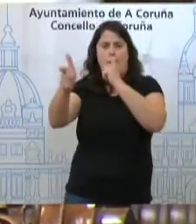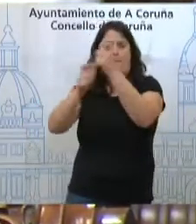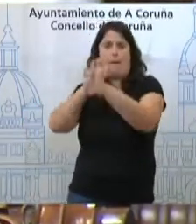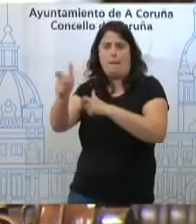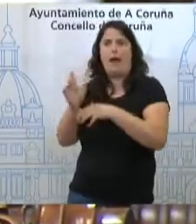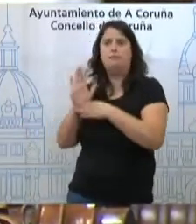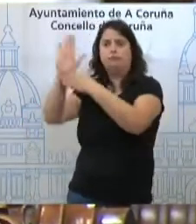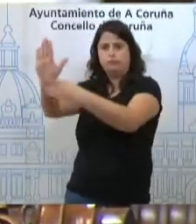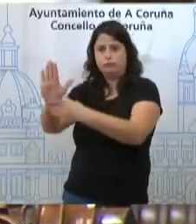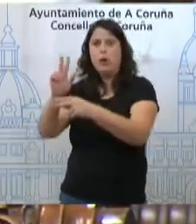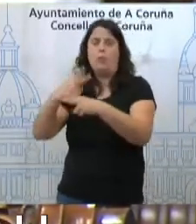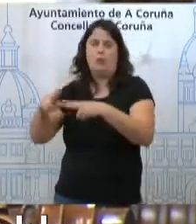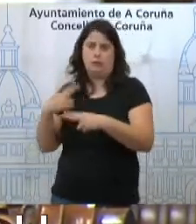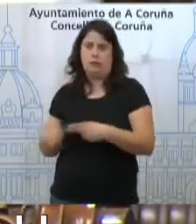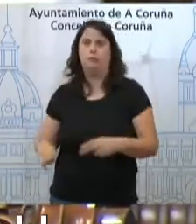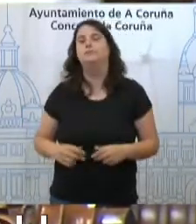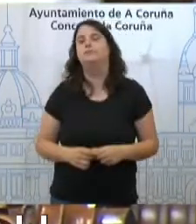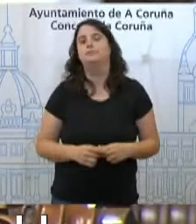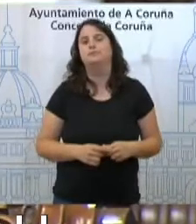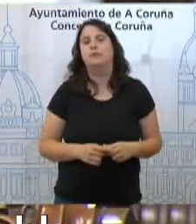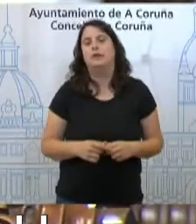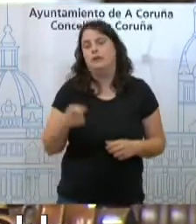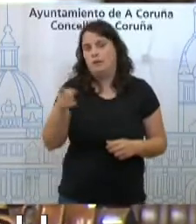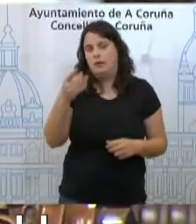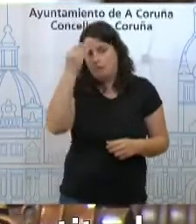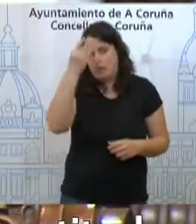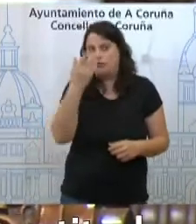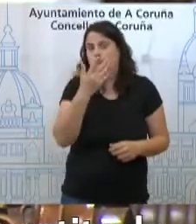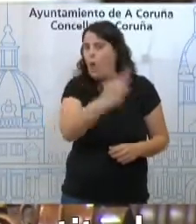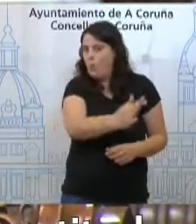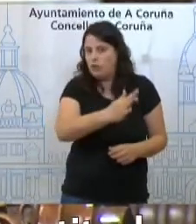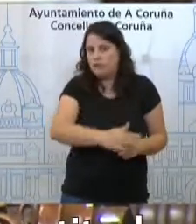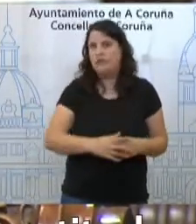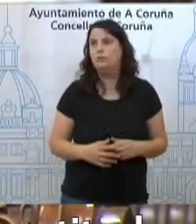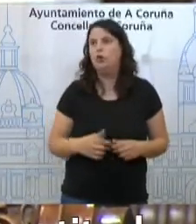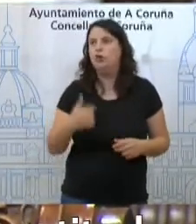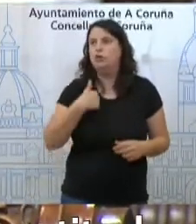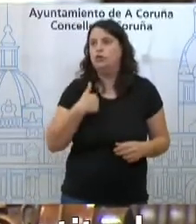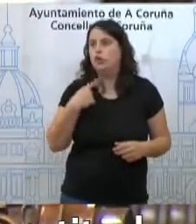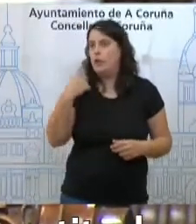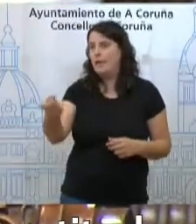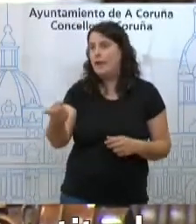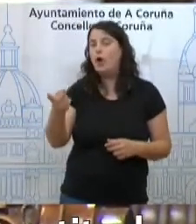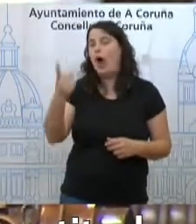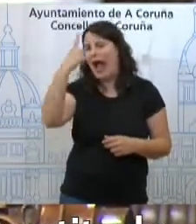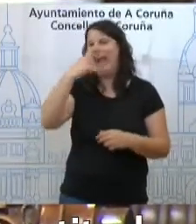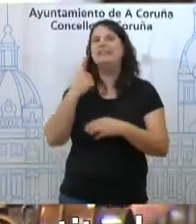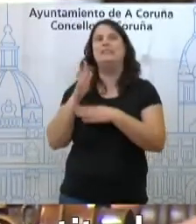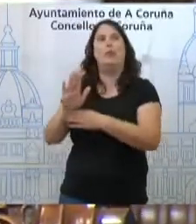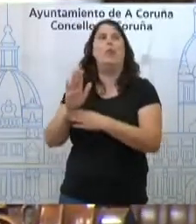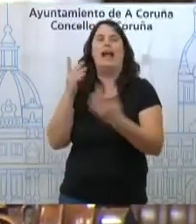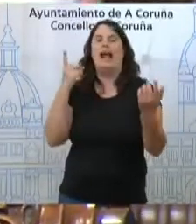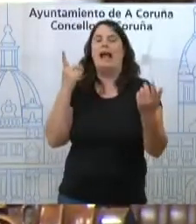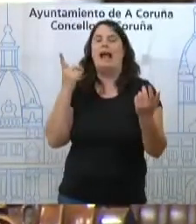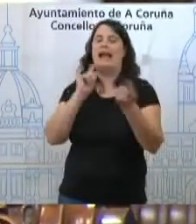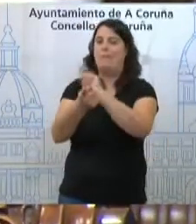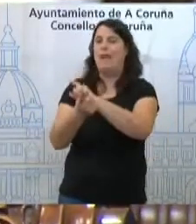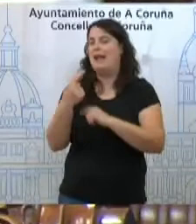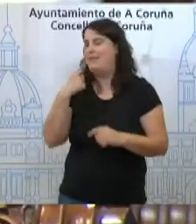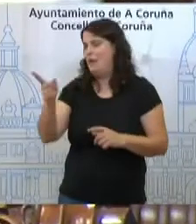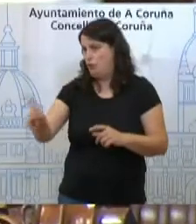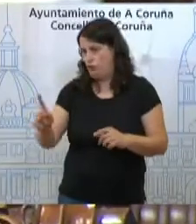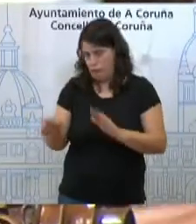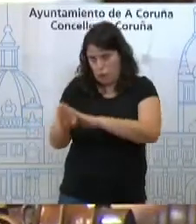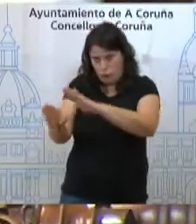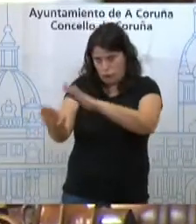aos representantes públicos. Creo que é un exercicio moi saudable. Eu non xes vou pedir que cambien de actitude, non xes vou pedir, ou vou xes pedir que